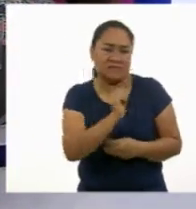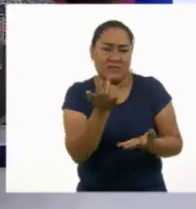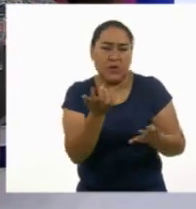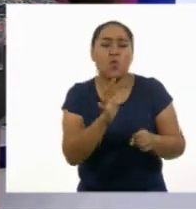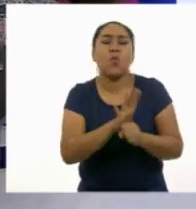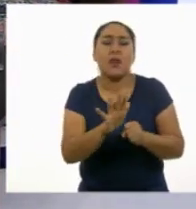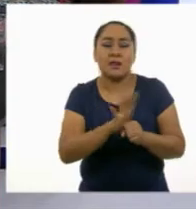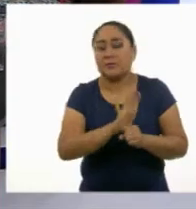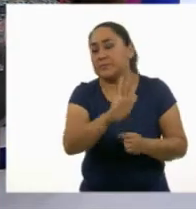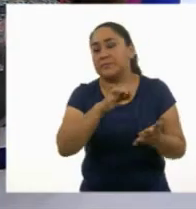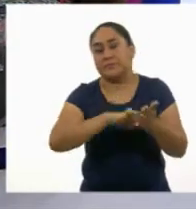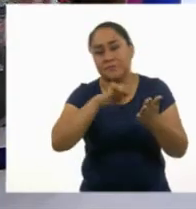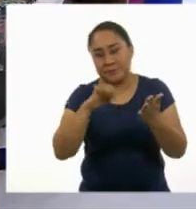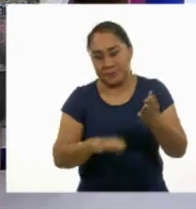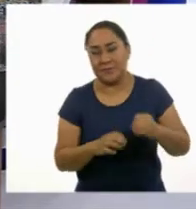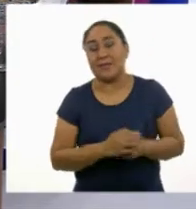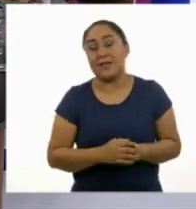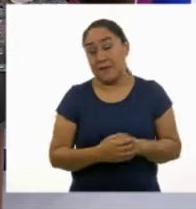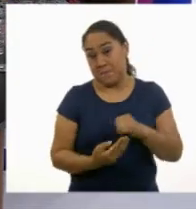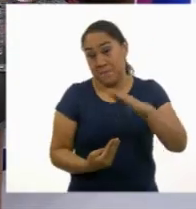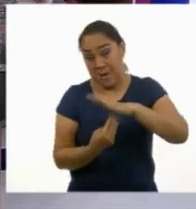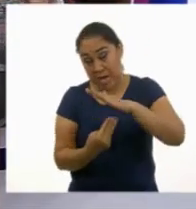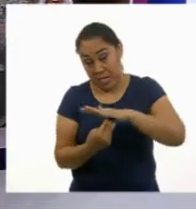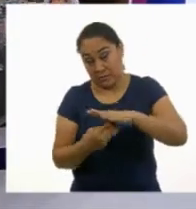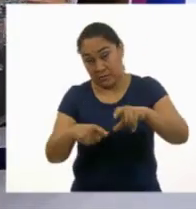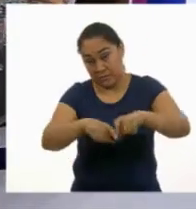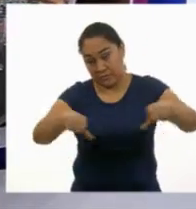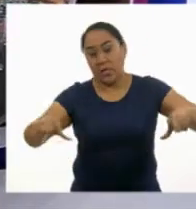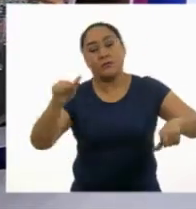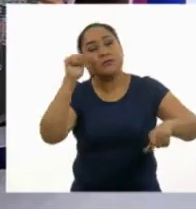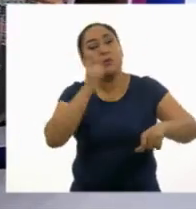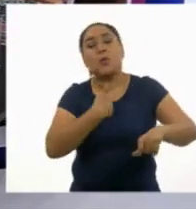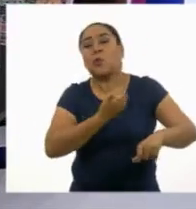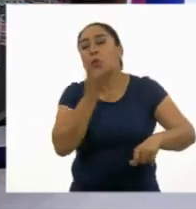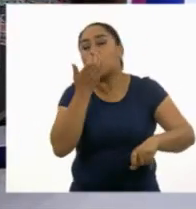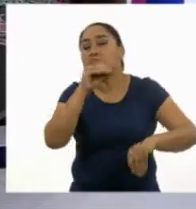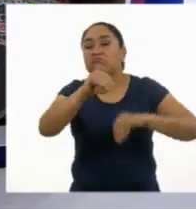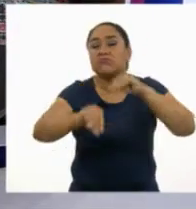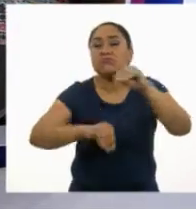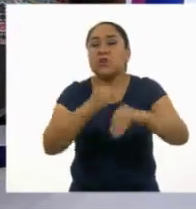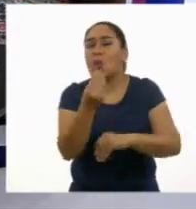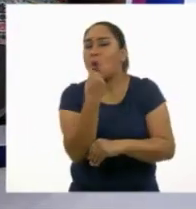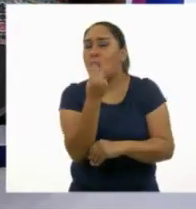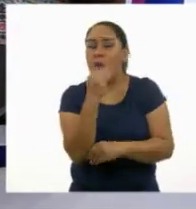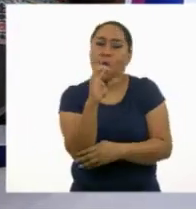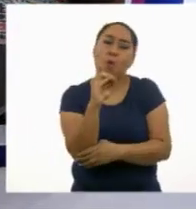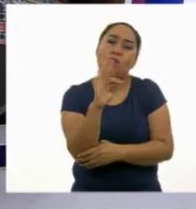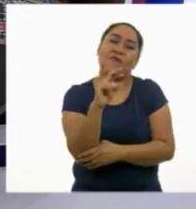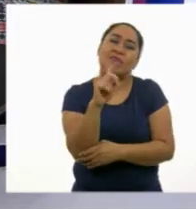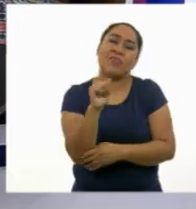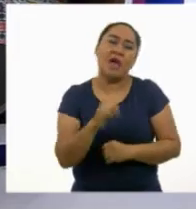Y, por ejemplo, nosotros en nuestra mesa ponemos una ofrenda. ¿Alguien sabe de qué hablo?